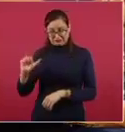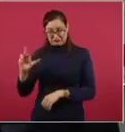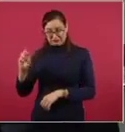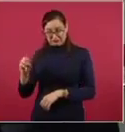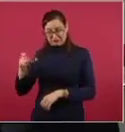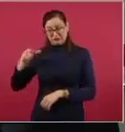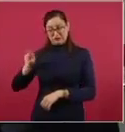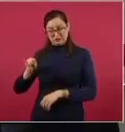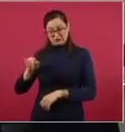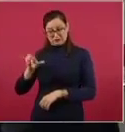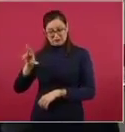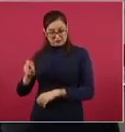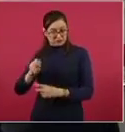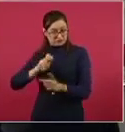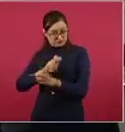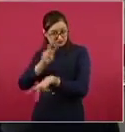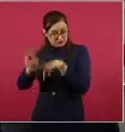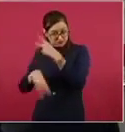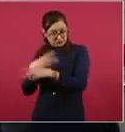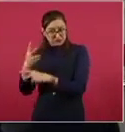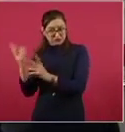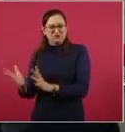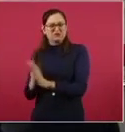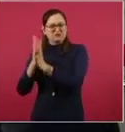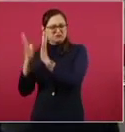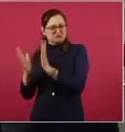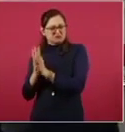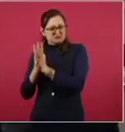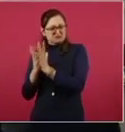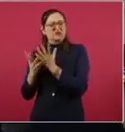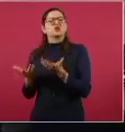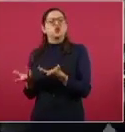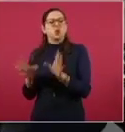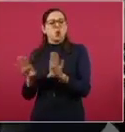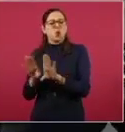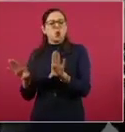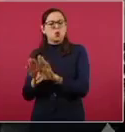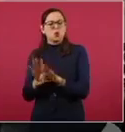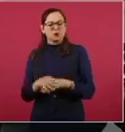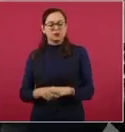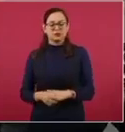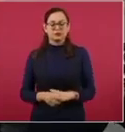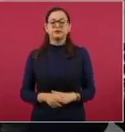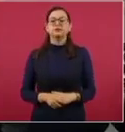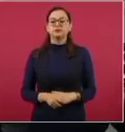Pues participaron, fueron dos, tres helicópteros